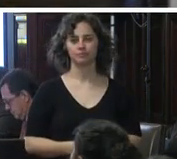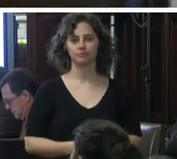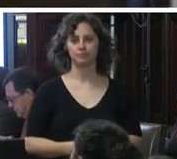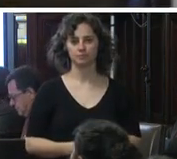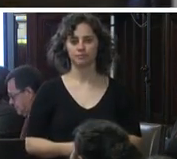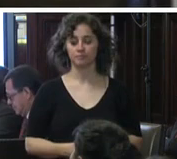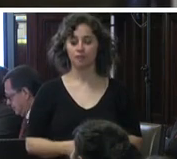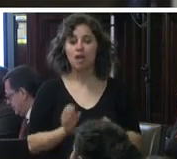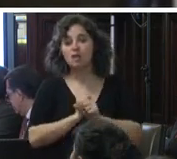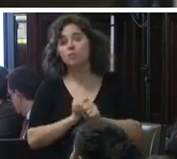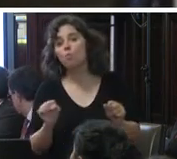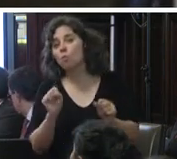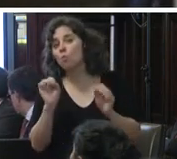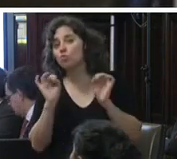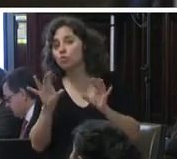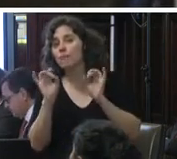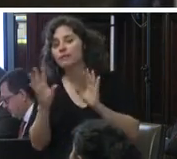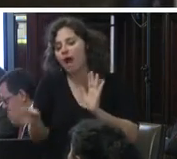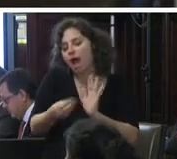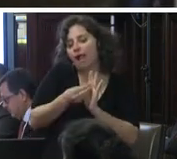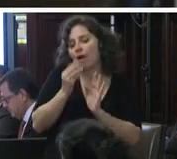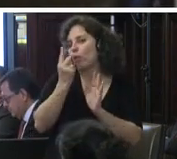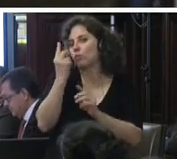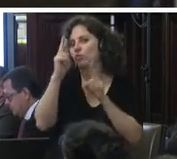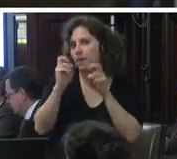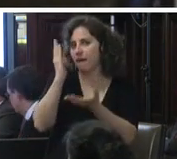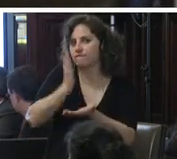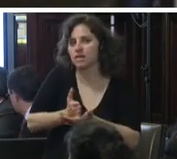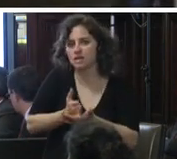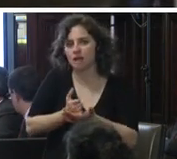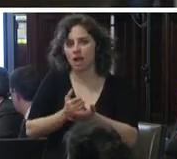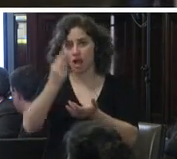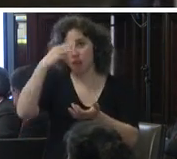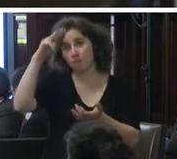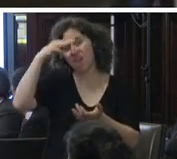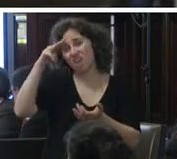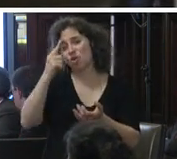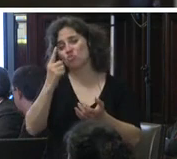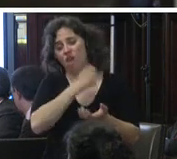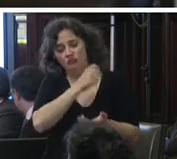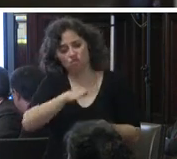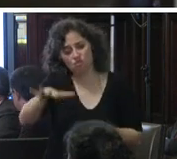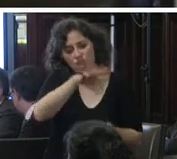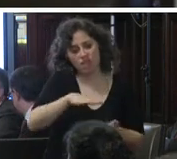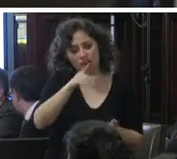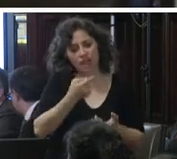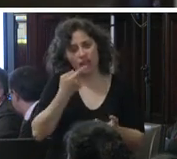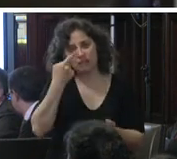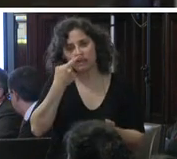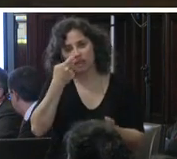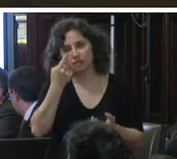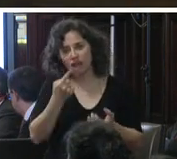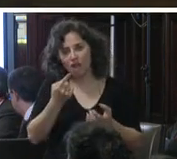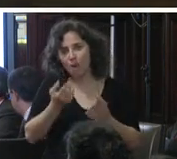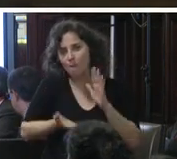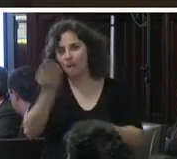si pudiera solamente añadir un tema final es México es una sociedad que está tratando de profundizar